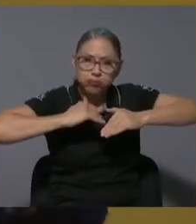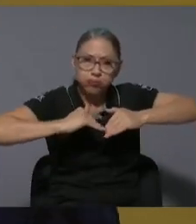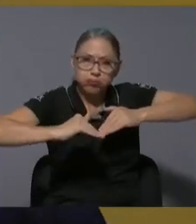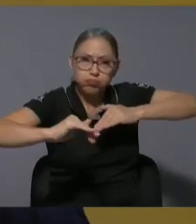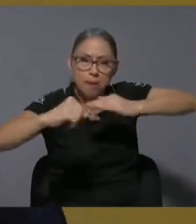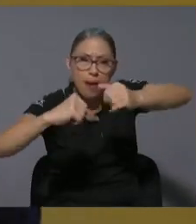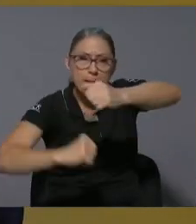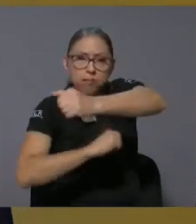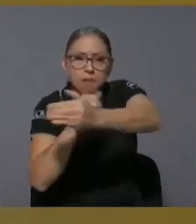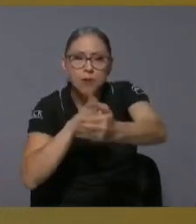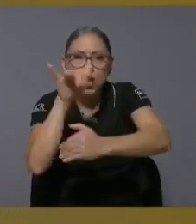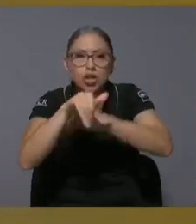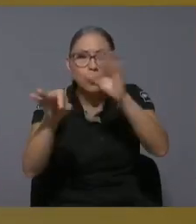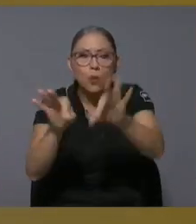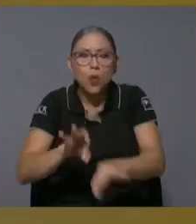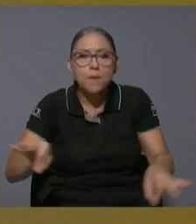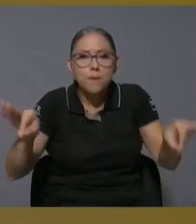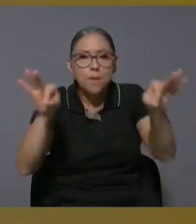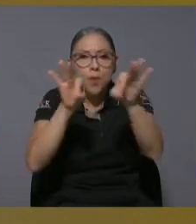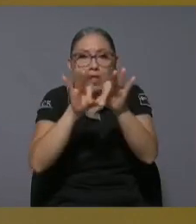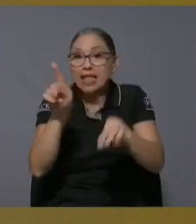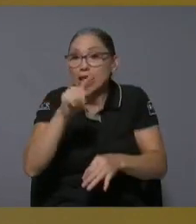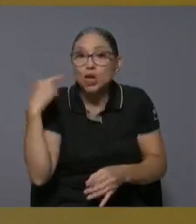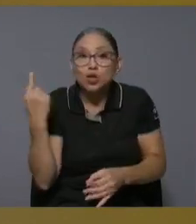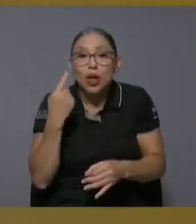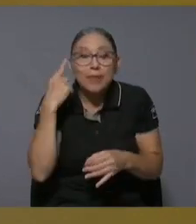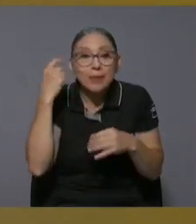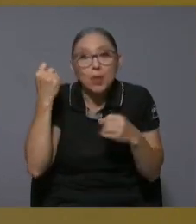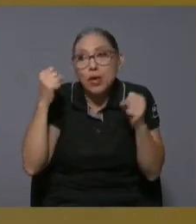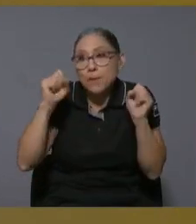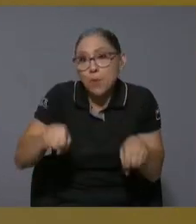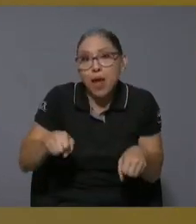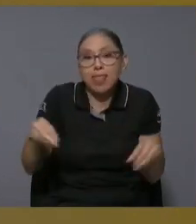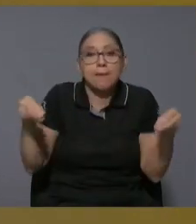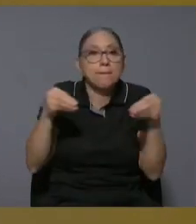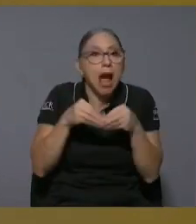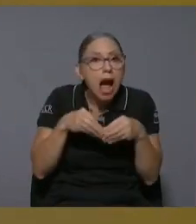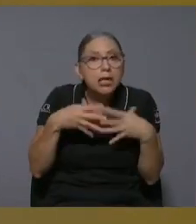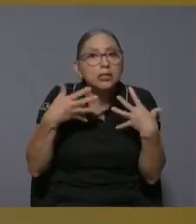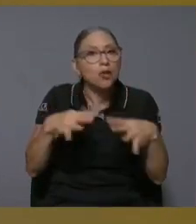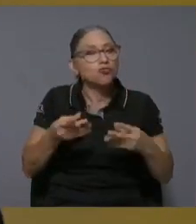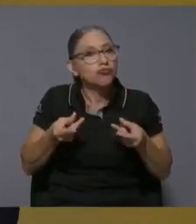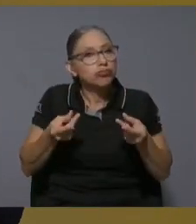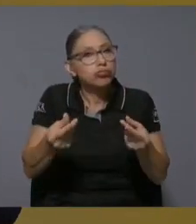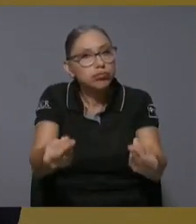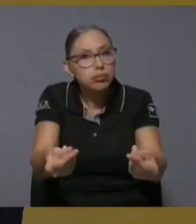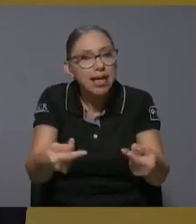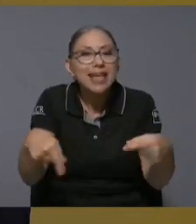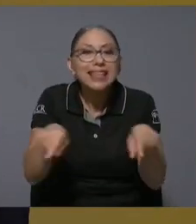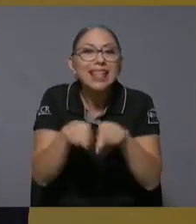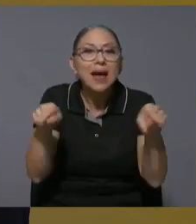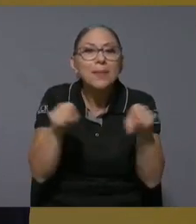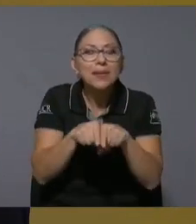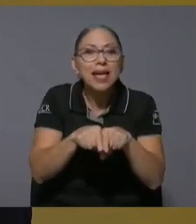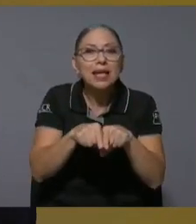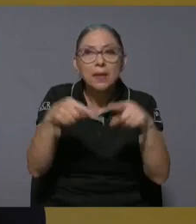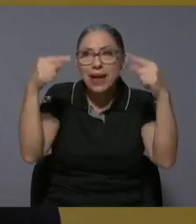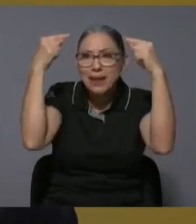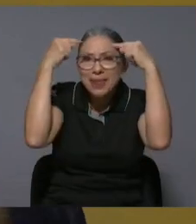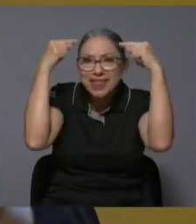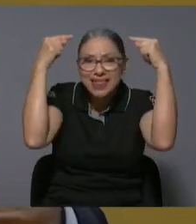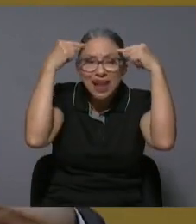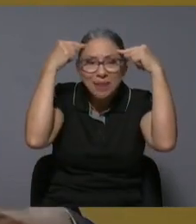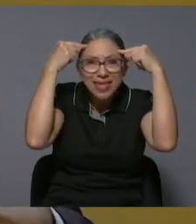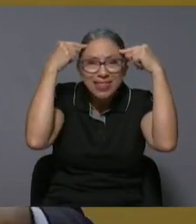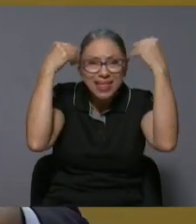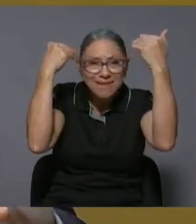porque facilita el movimiento de carga de personas sino también porque establece de alguna manera romper esa barrera mental de lo que